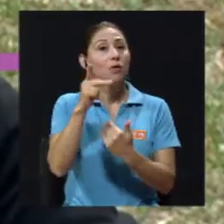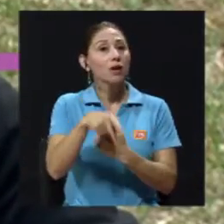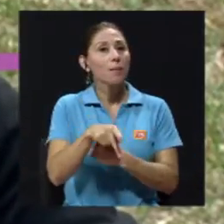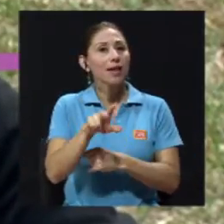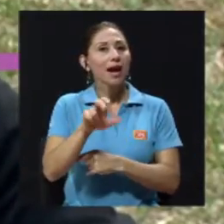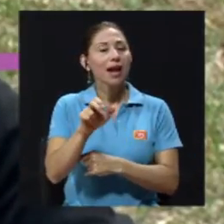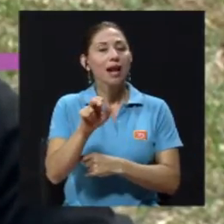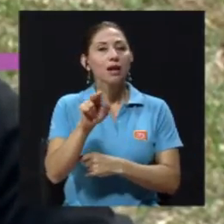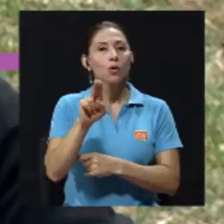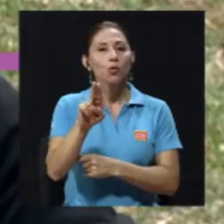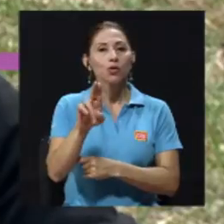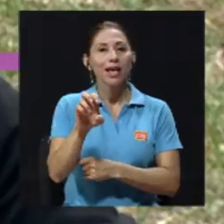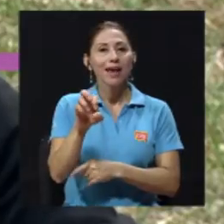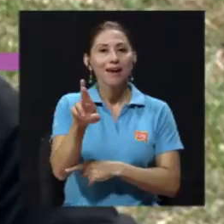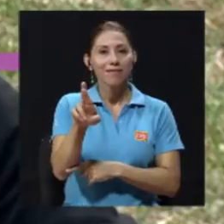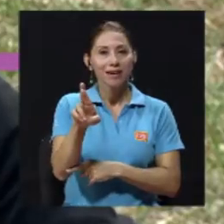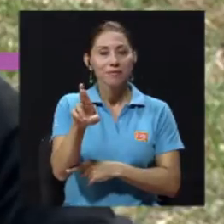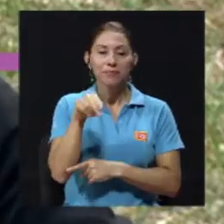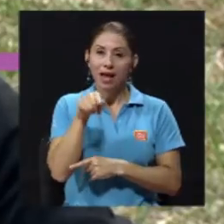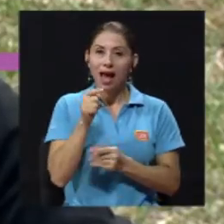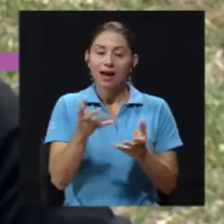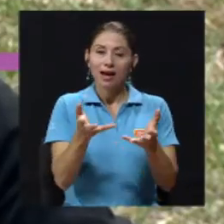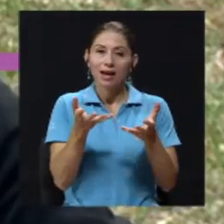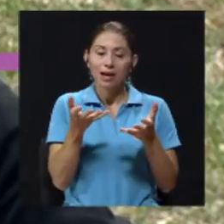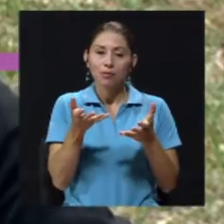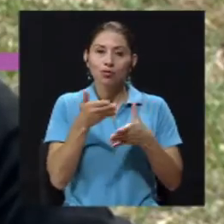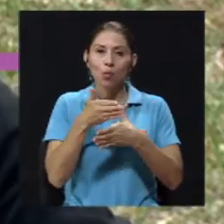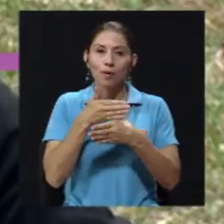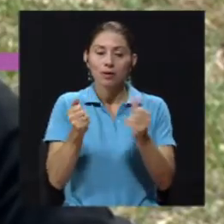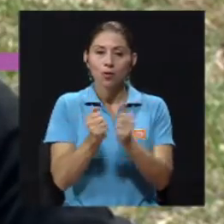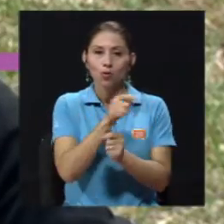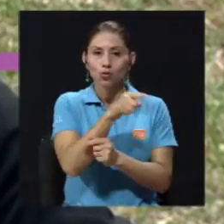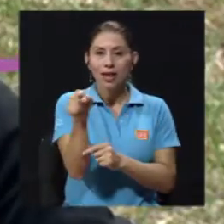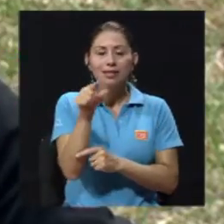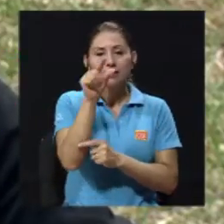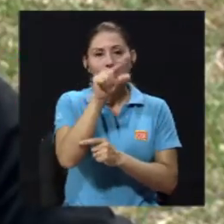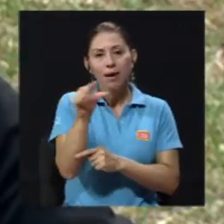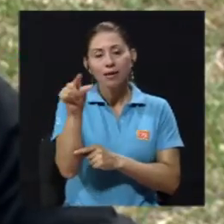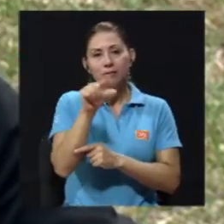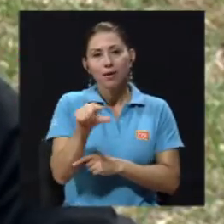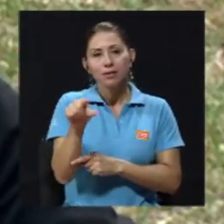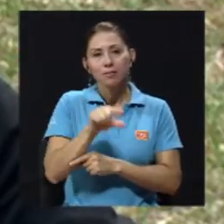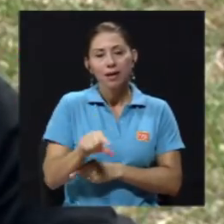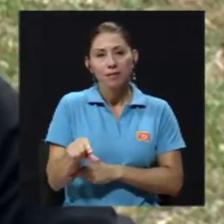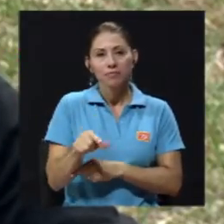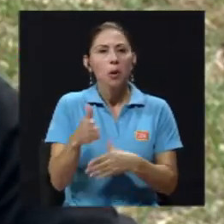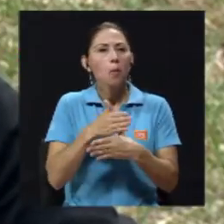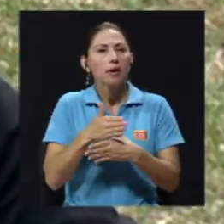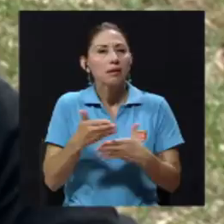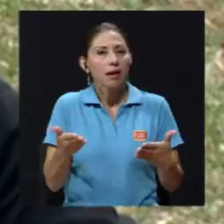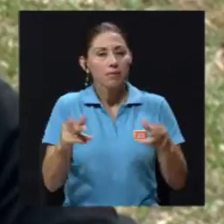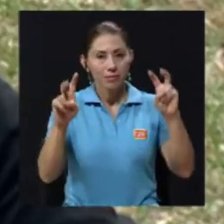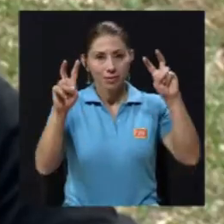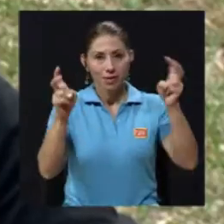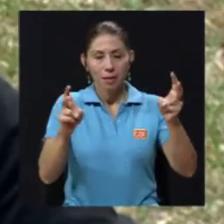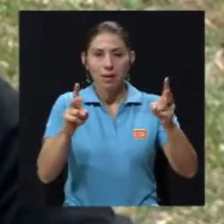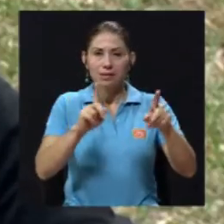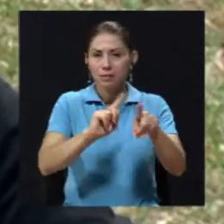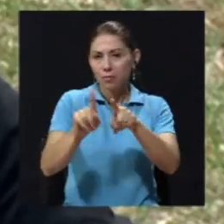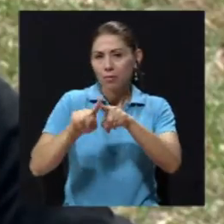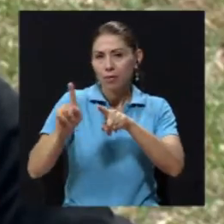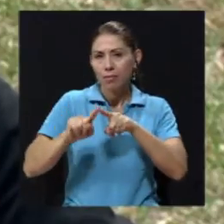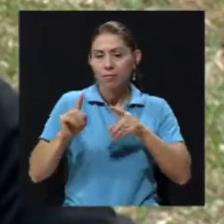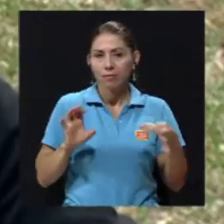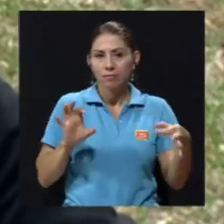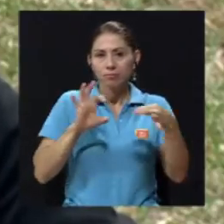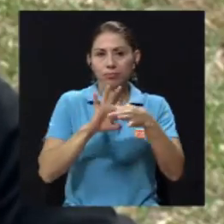de Canal UCR en la cual queremos compartir con ustedes cada semana temas variados en torno a la salud para